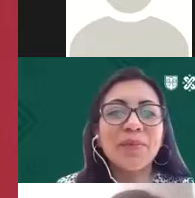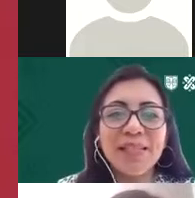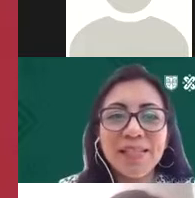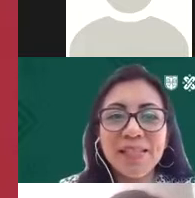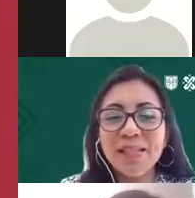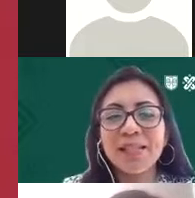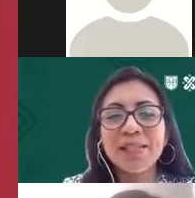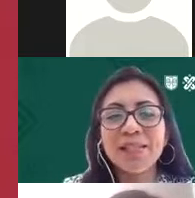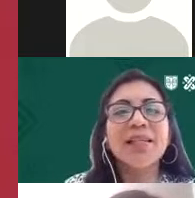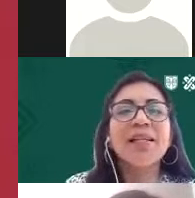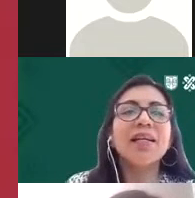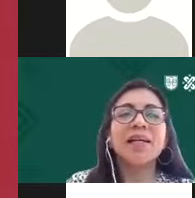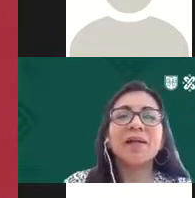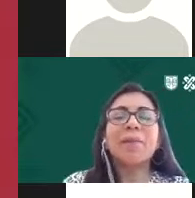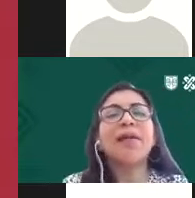Muchas gracias, Alex.